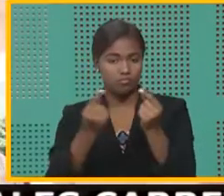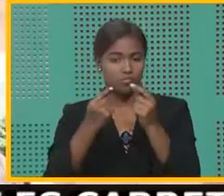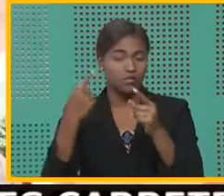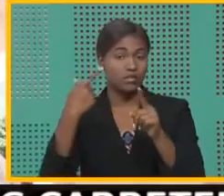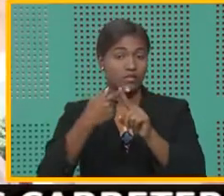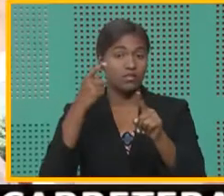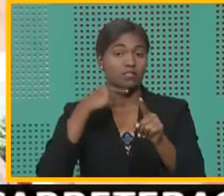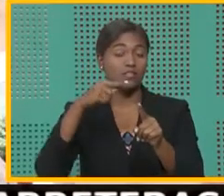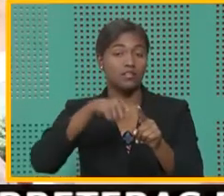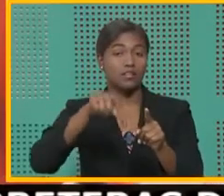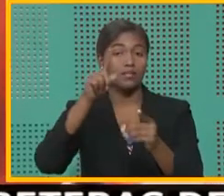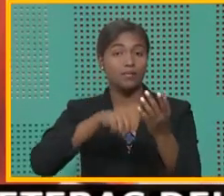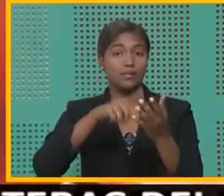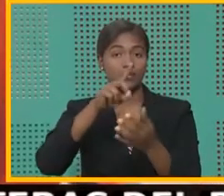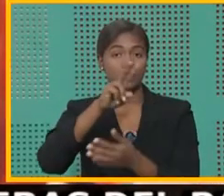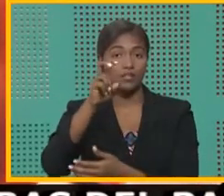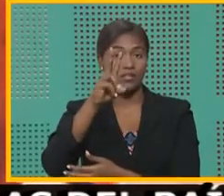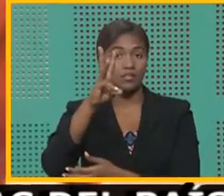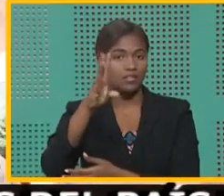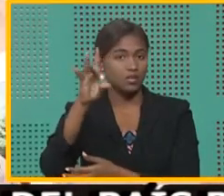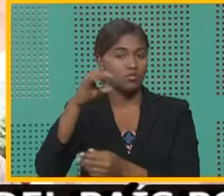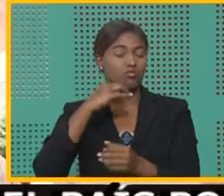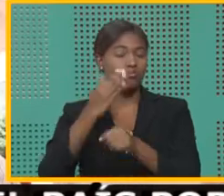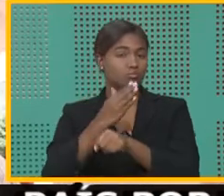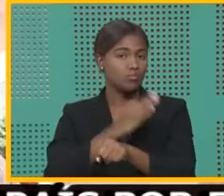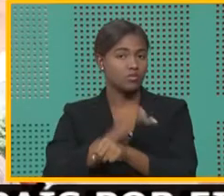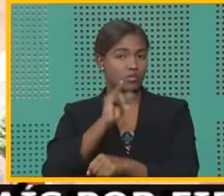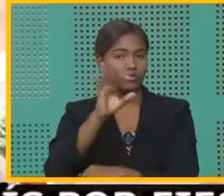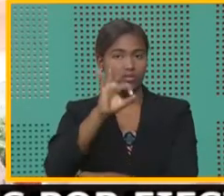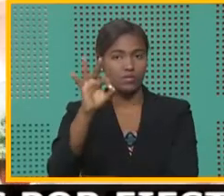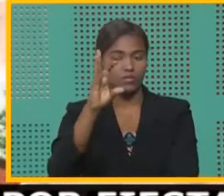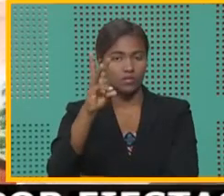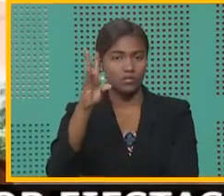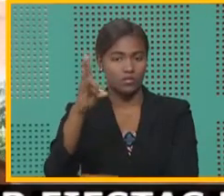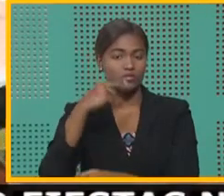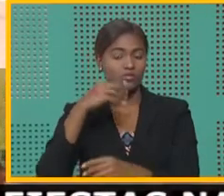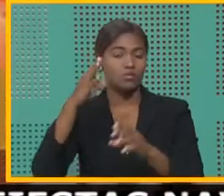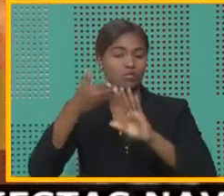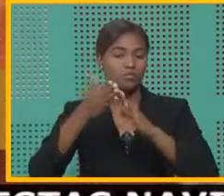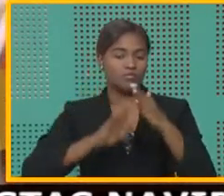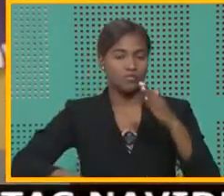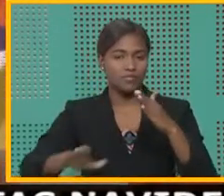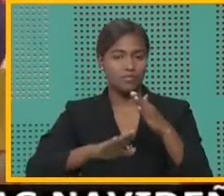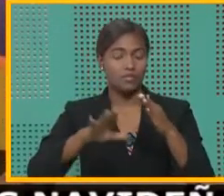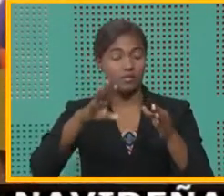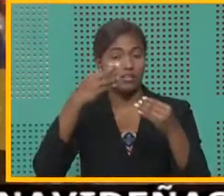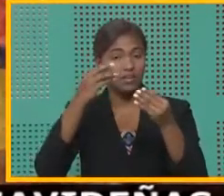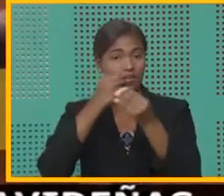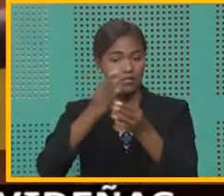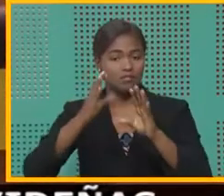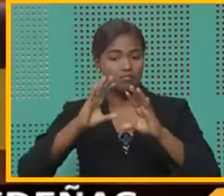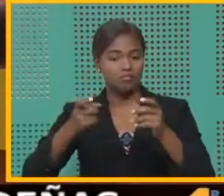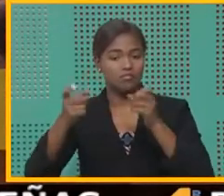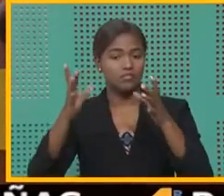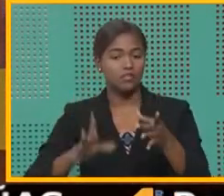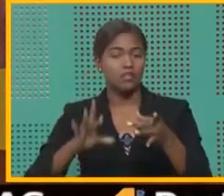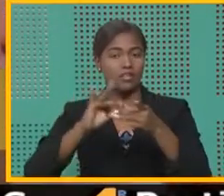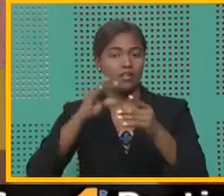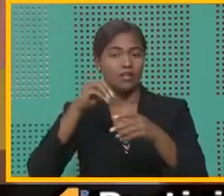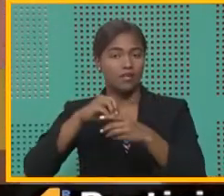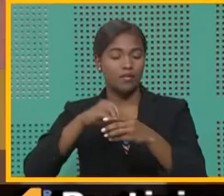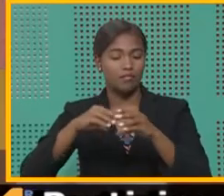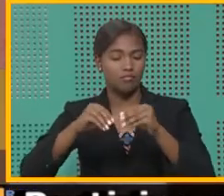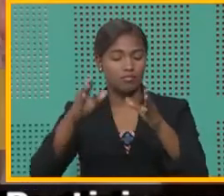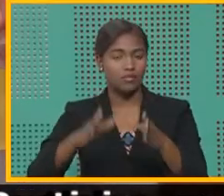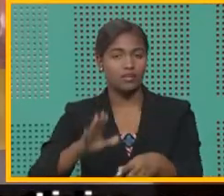las cuales 1.268 son productivas y 967 comunitarias. Así lo informó el administrador general del Banco